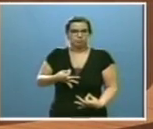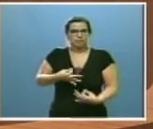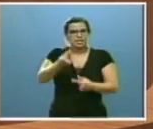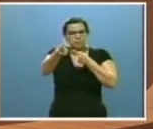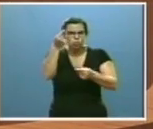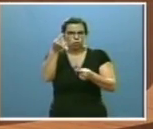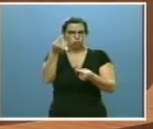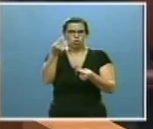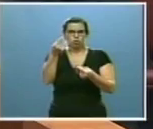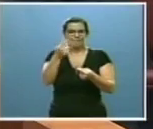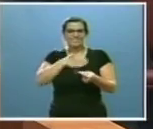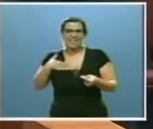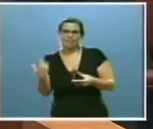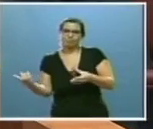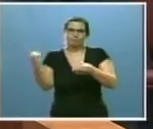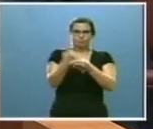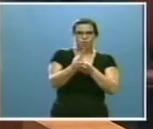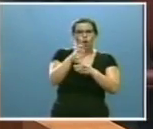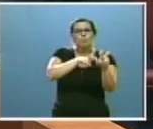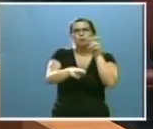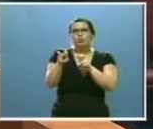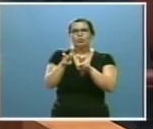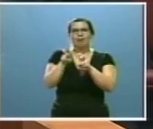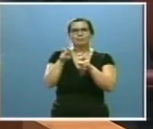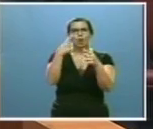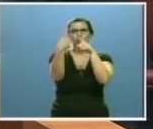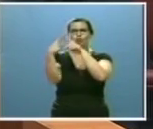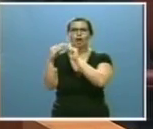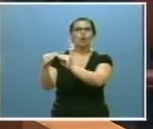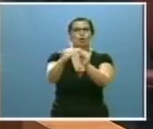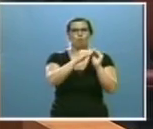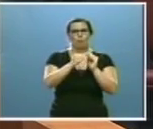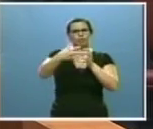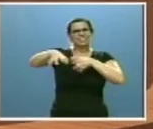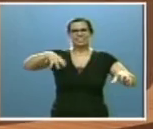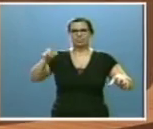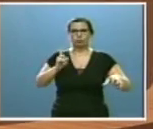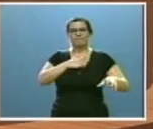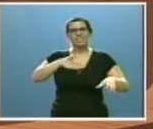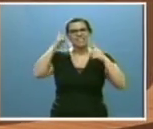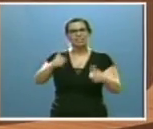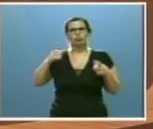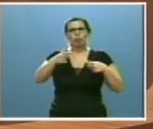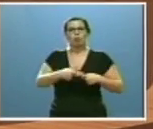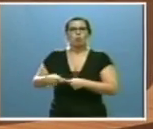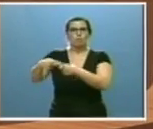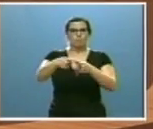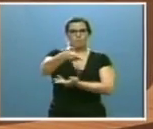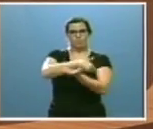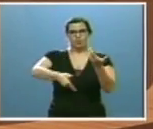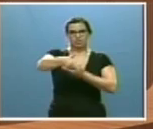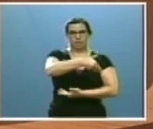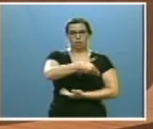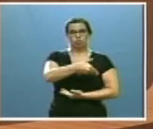Que pretende buscar lo que nos une y no lo que nos separa. Que siempre apuesta por el esfuerzo compartido. Que no